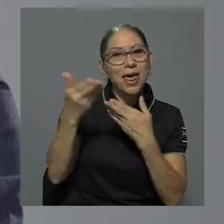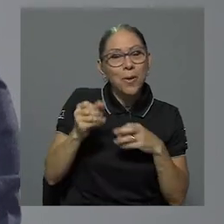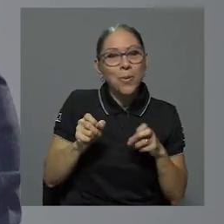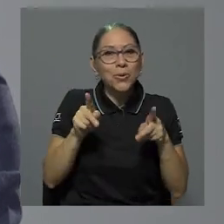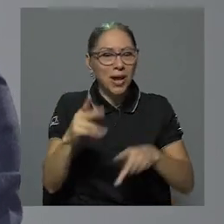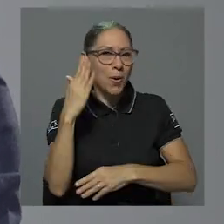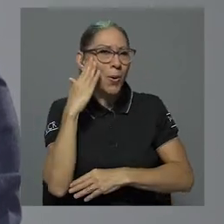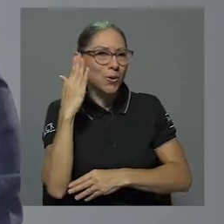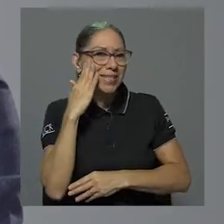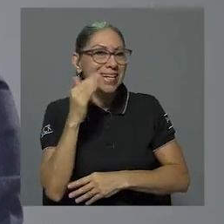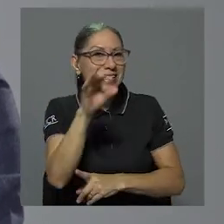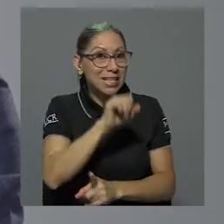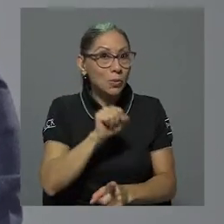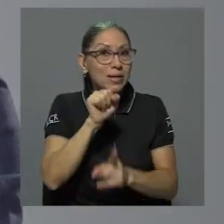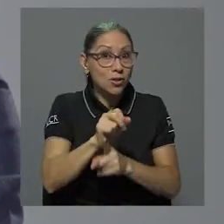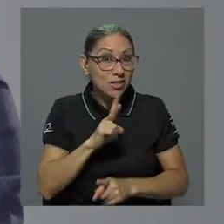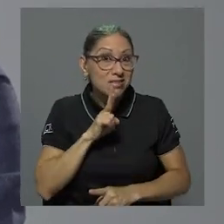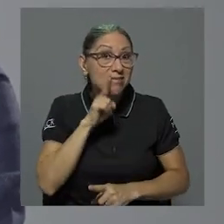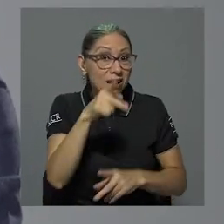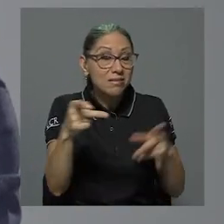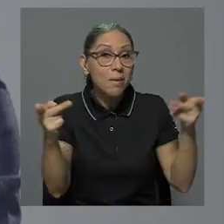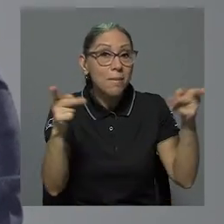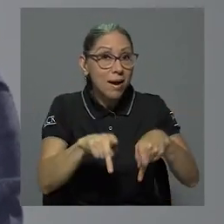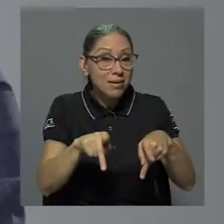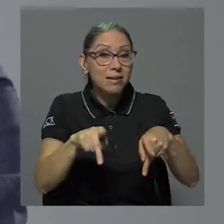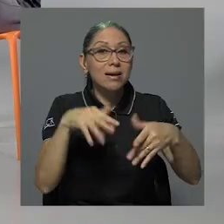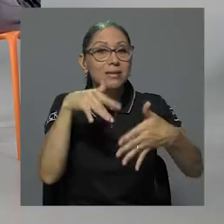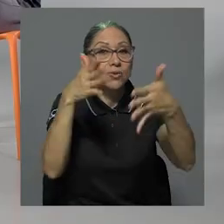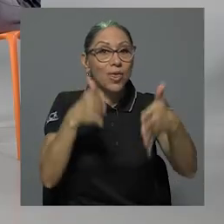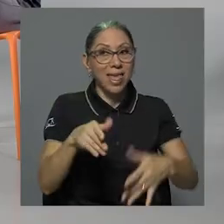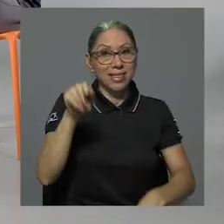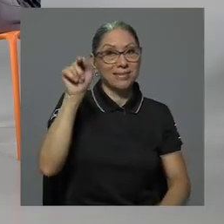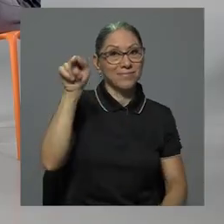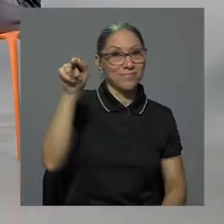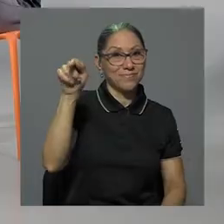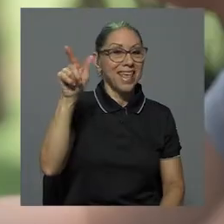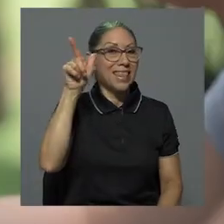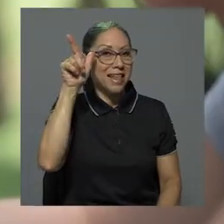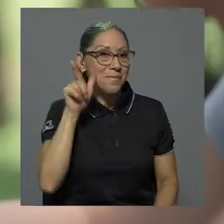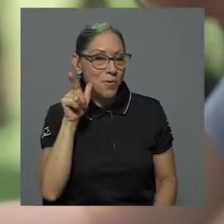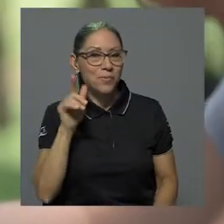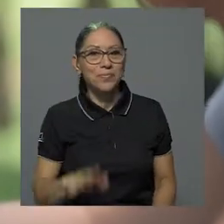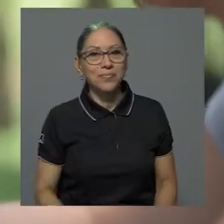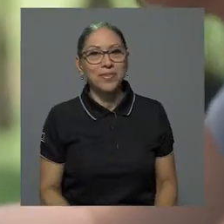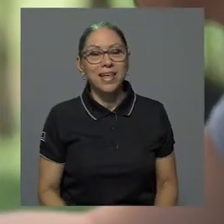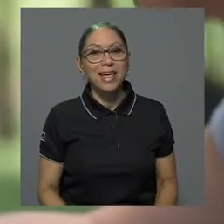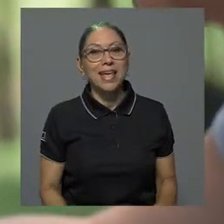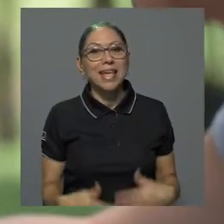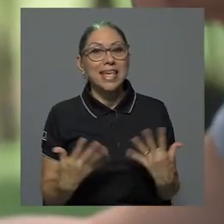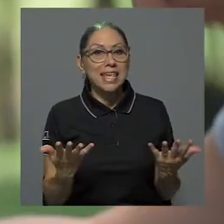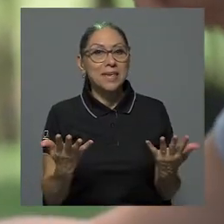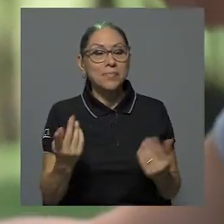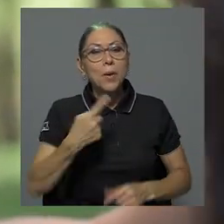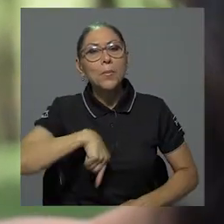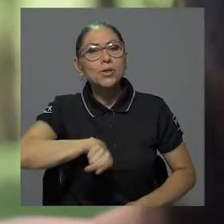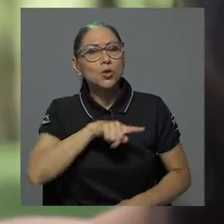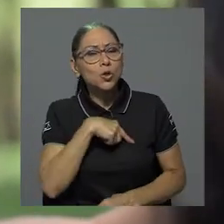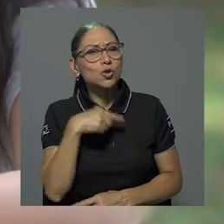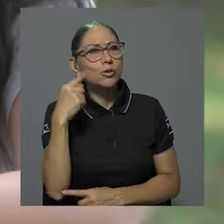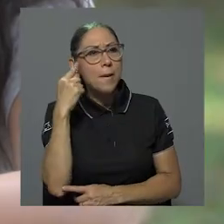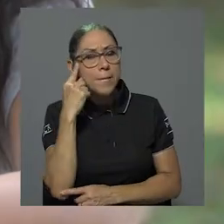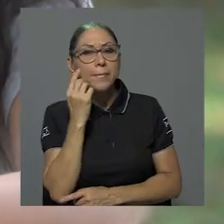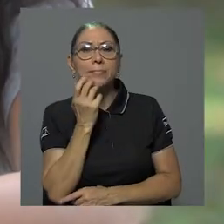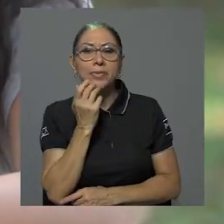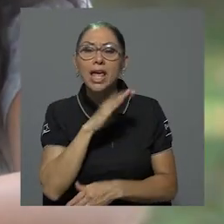estudiantes de la sede y de Limón en general. Y, digamos, que en esa lógica estamos previstos, estamos